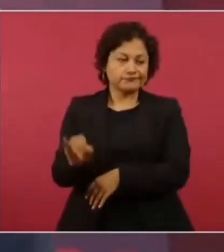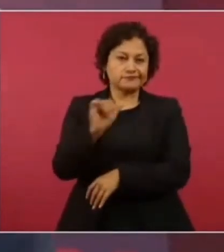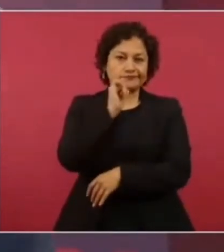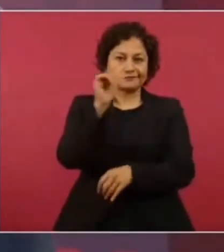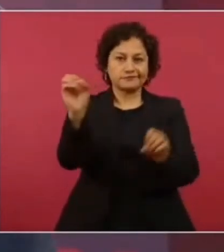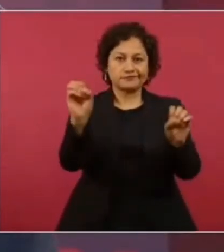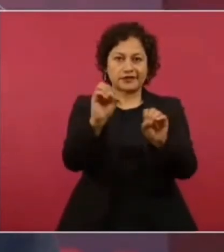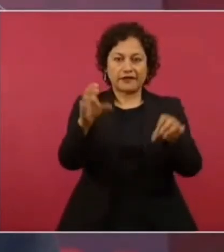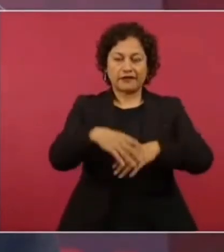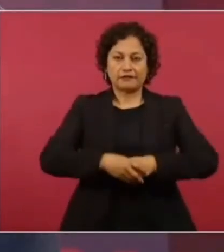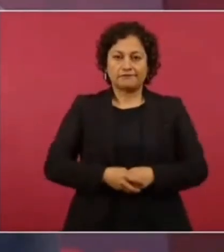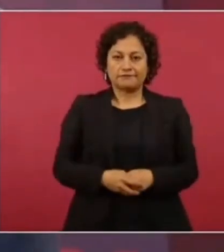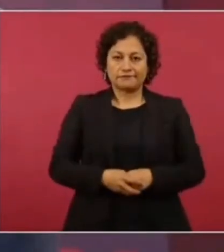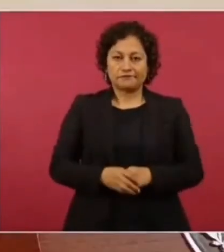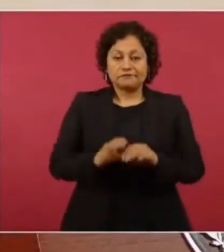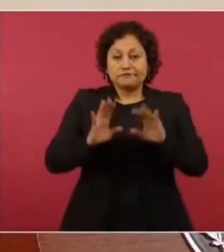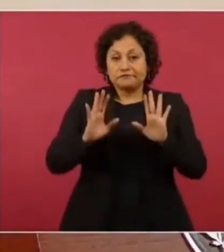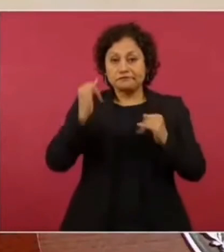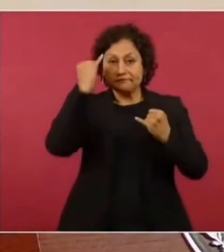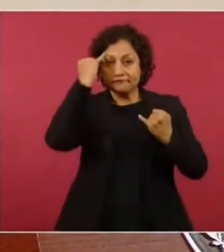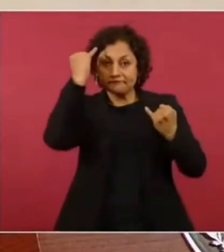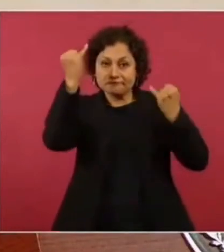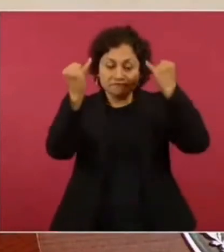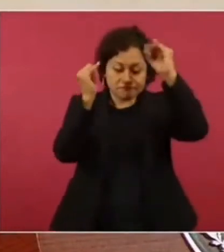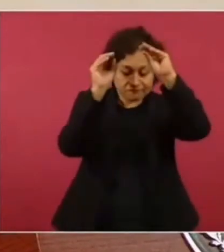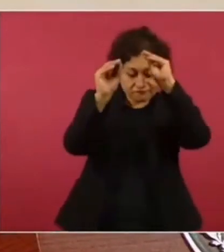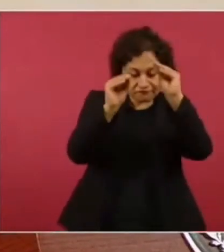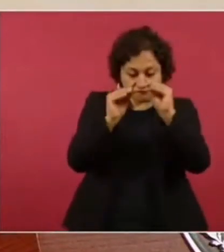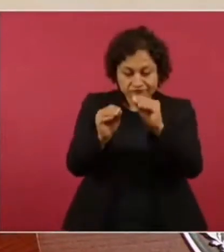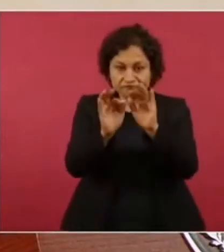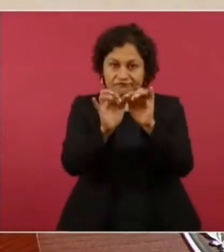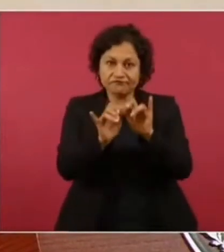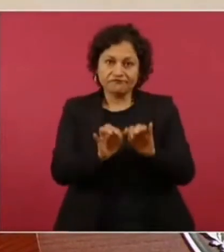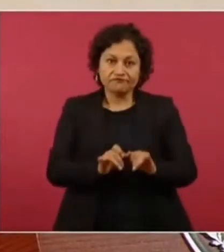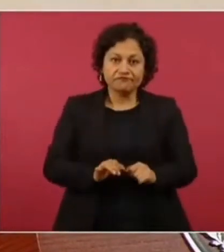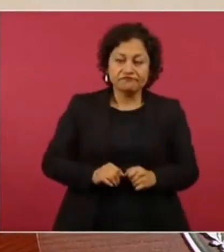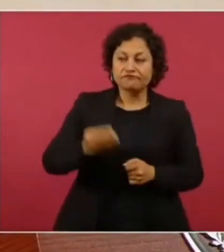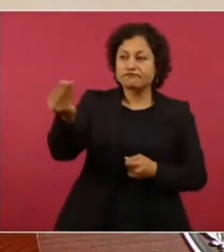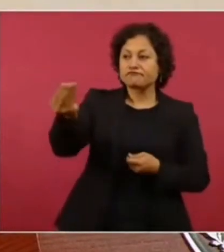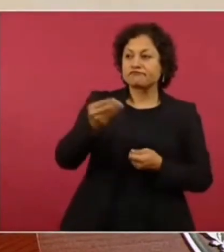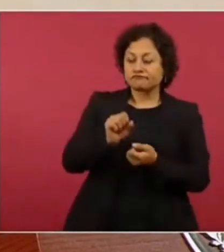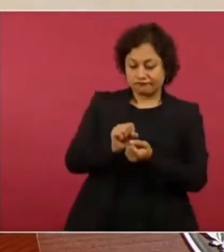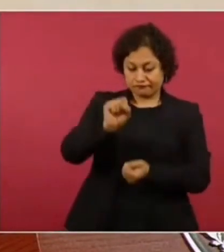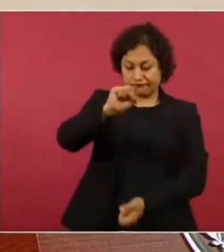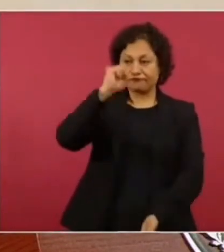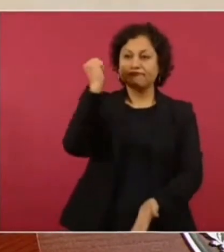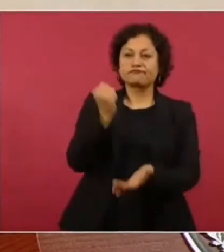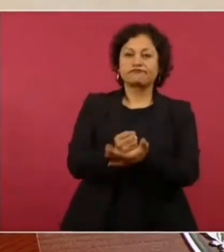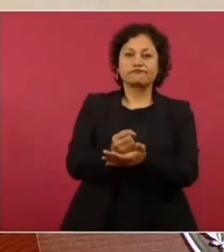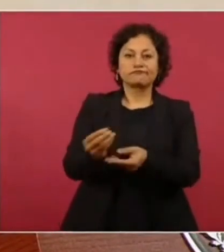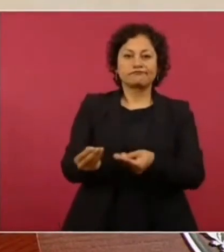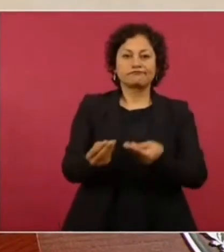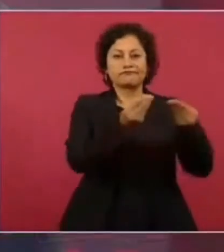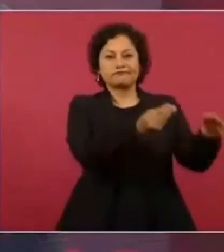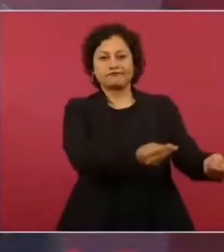hacer proyectos y estar recibiendo oficios, trámites